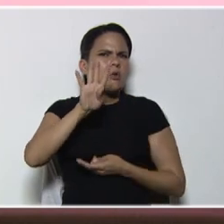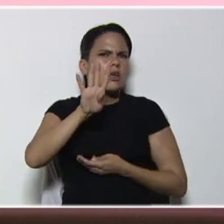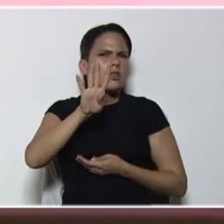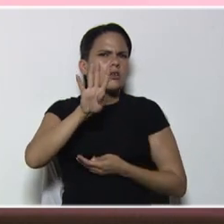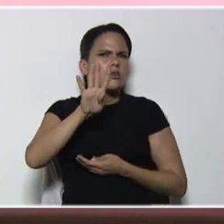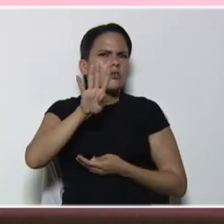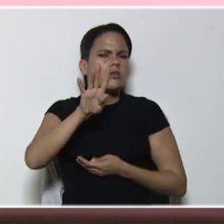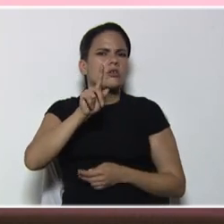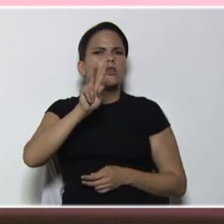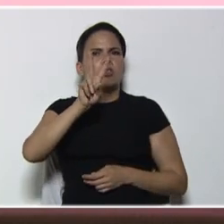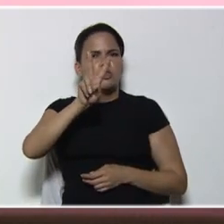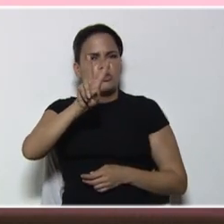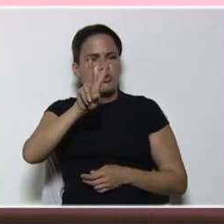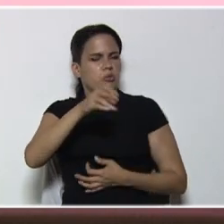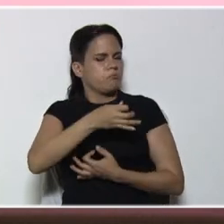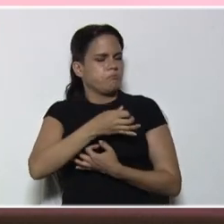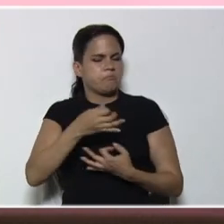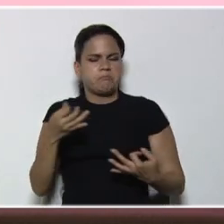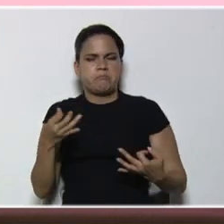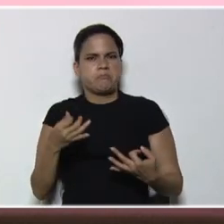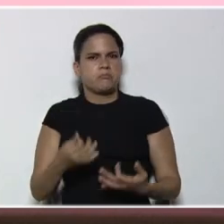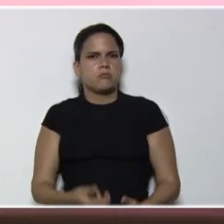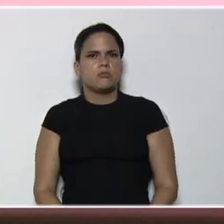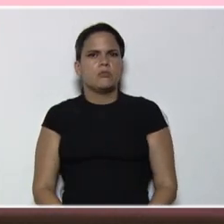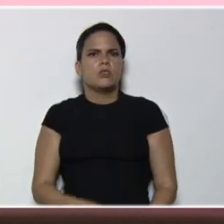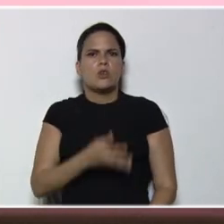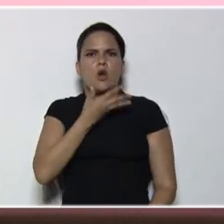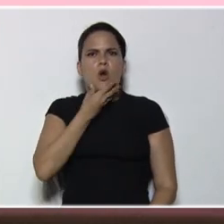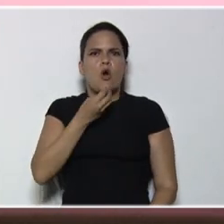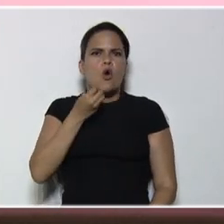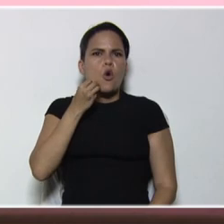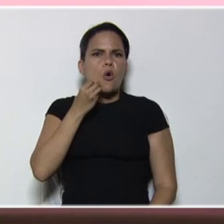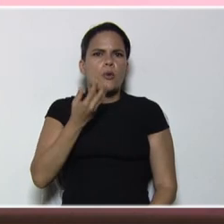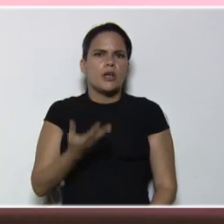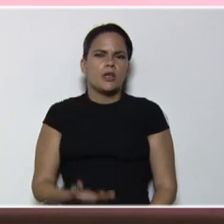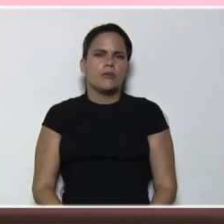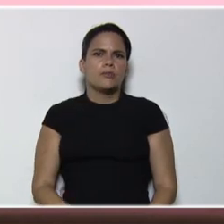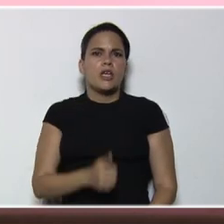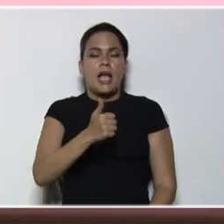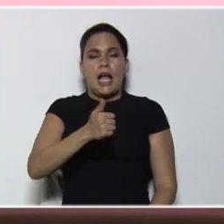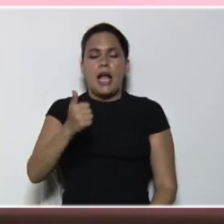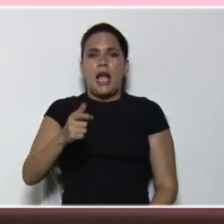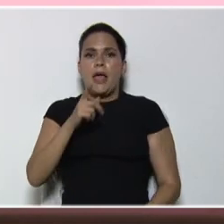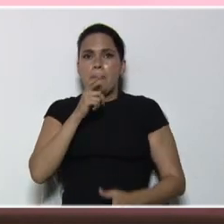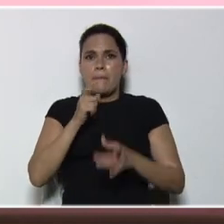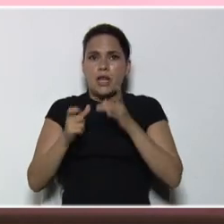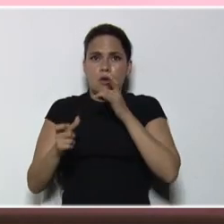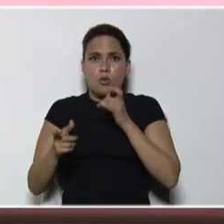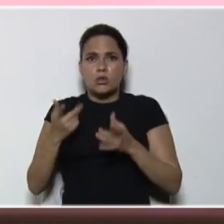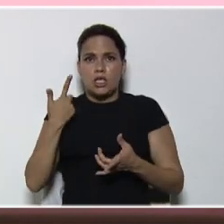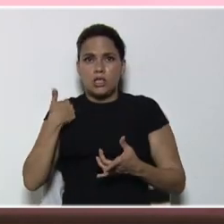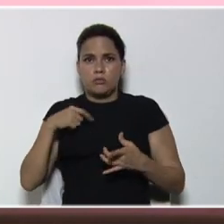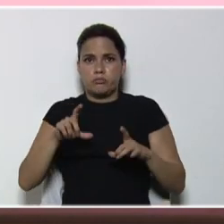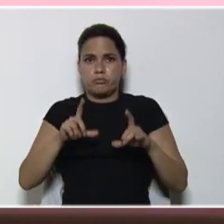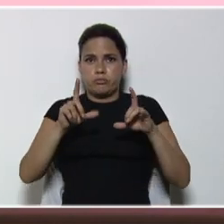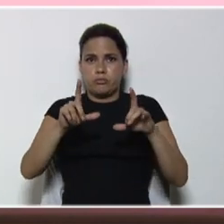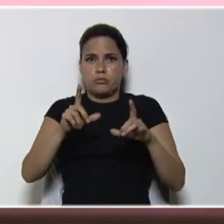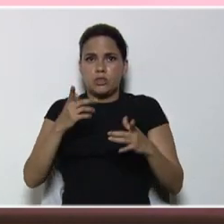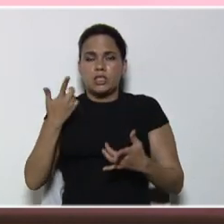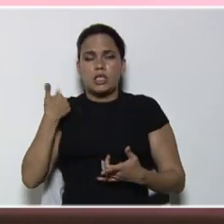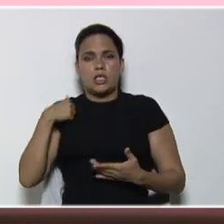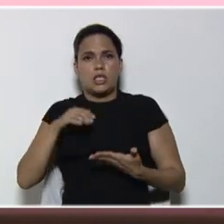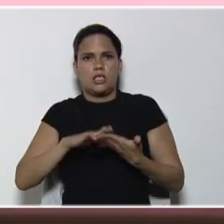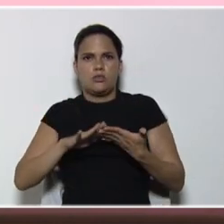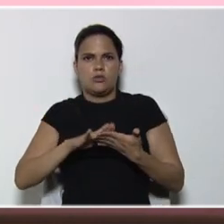2, excelente, jóvenes, mis estimados, cada pregunta, tiene una ficha, que corresponde, a las